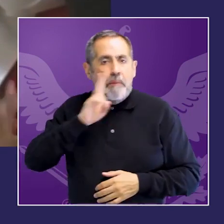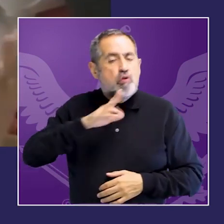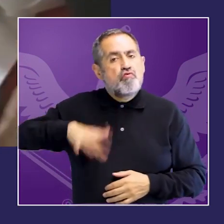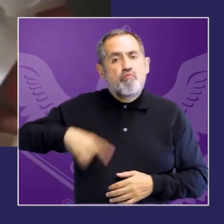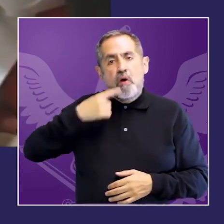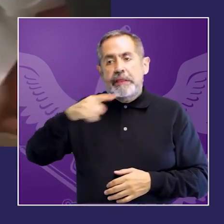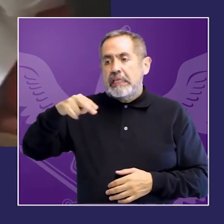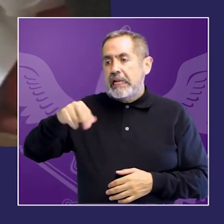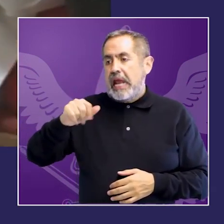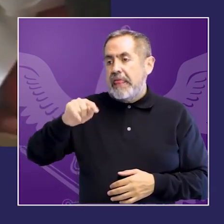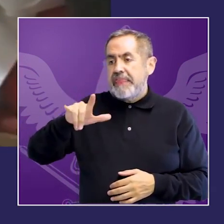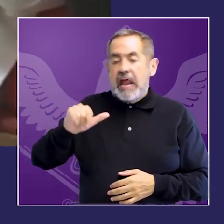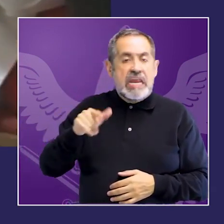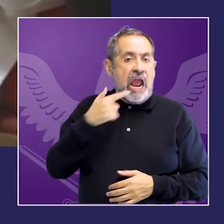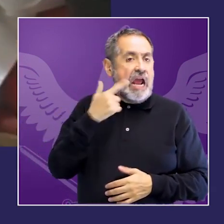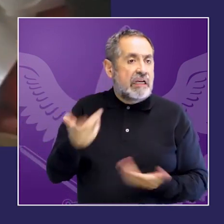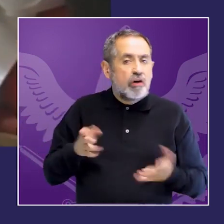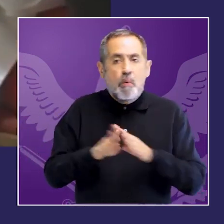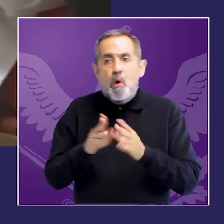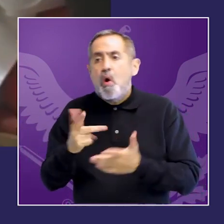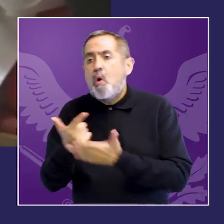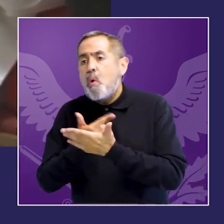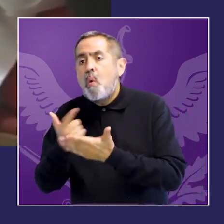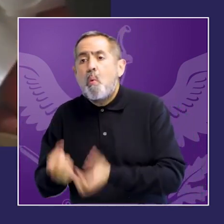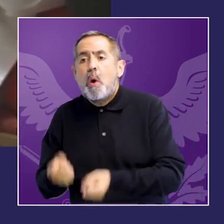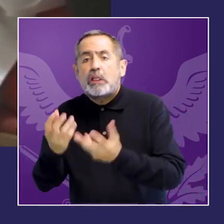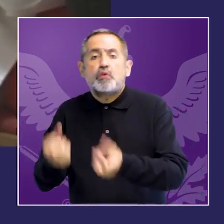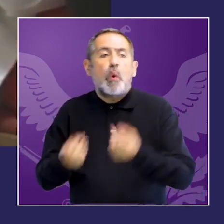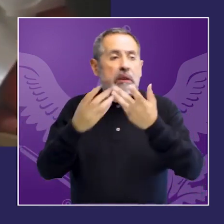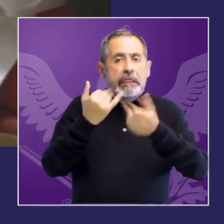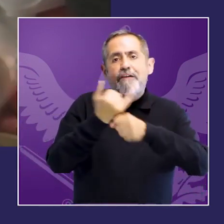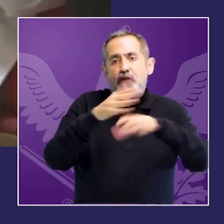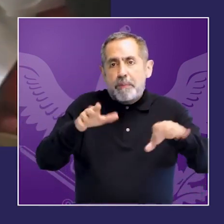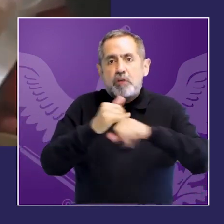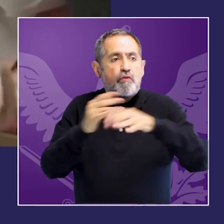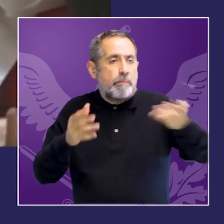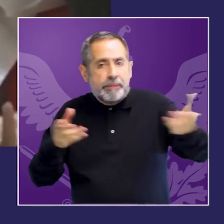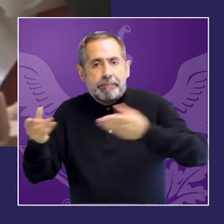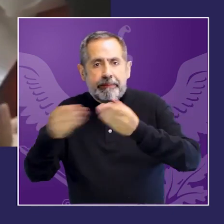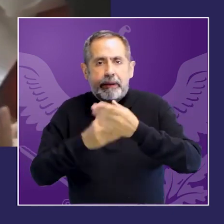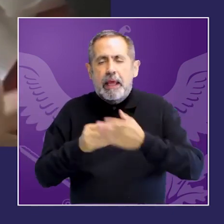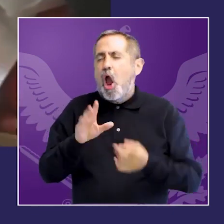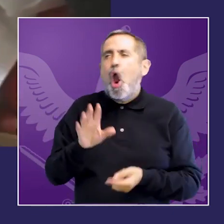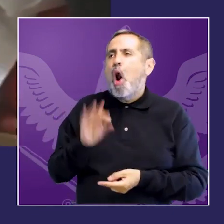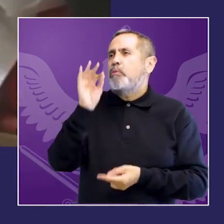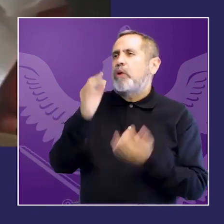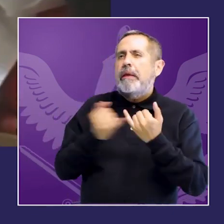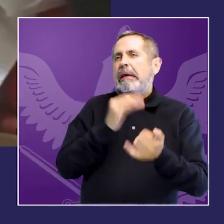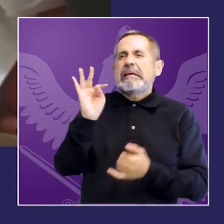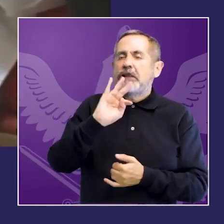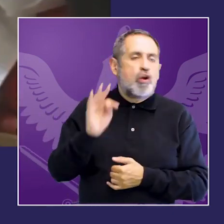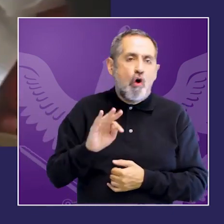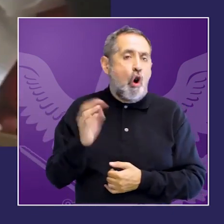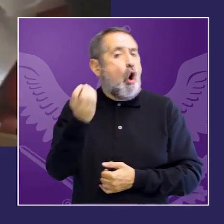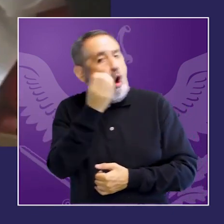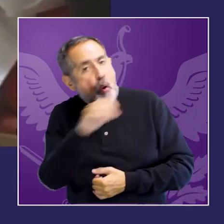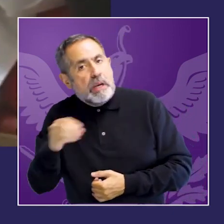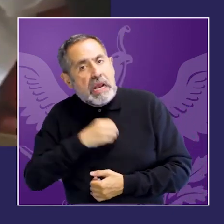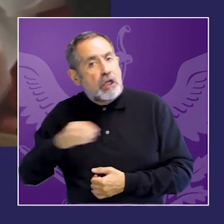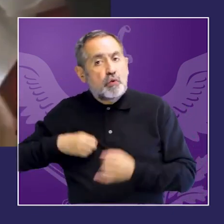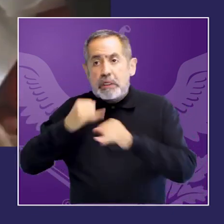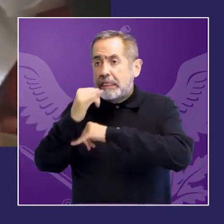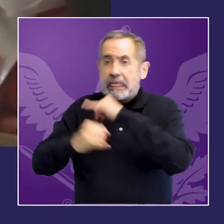entonces a propósito de lo que decía Natalia el levantamiento del registro informativo no es una opción